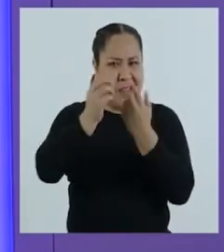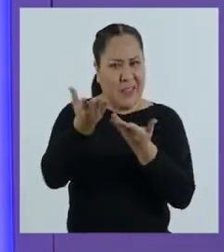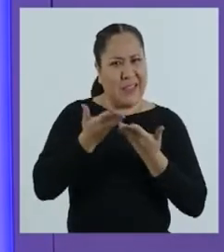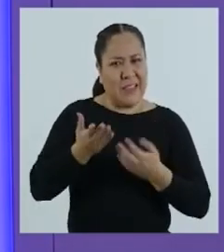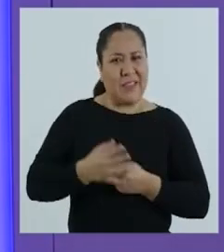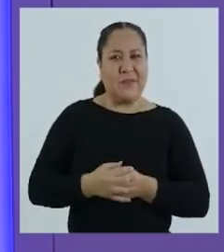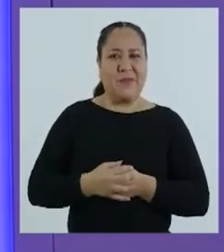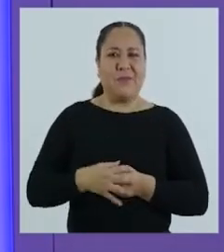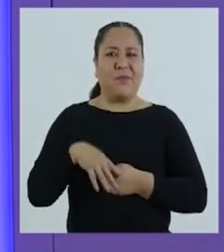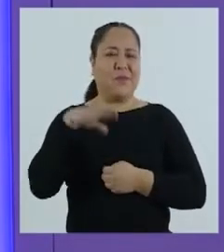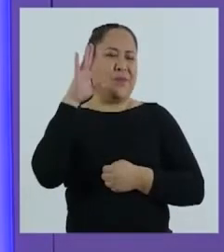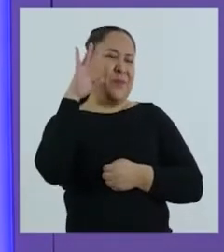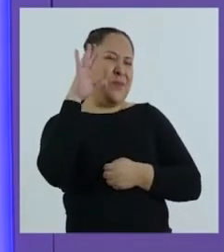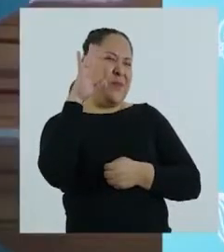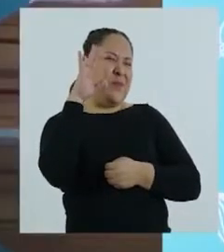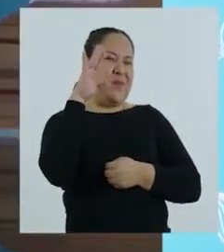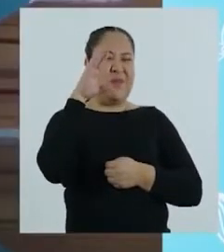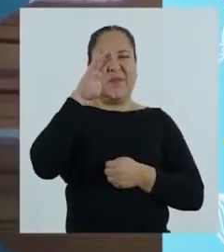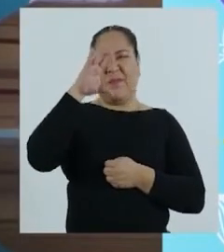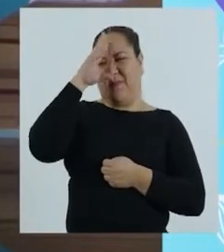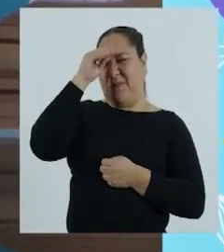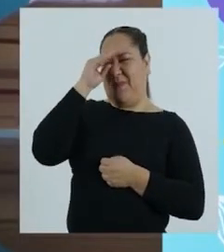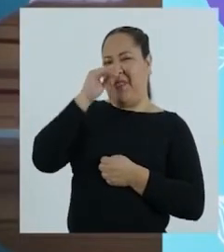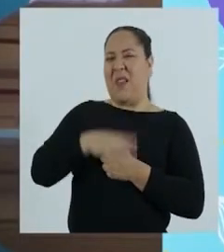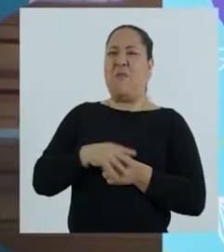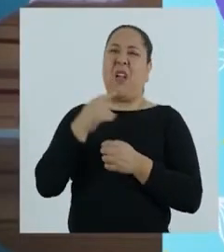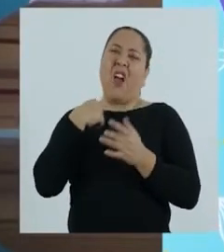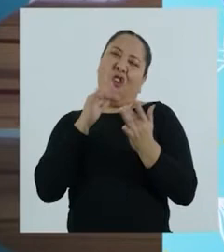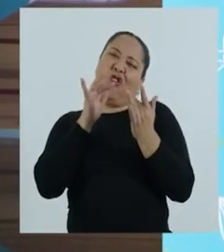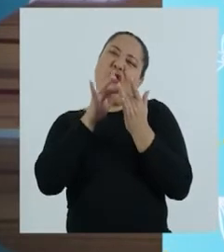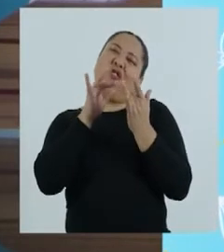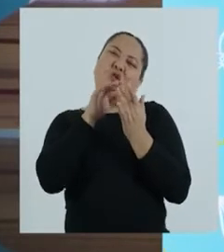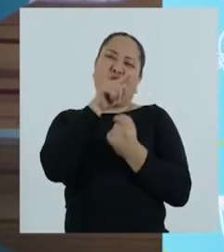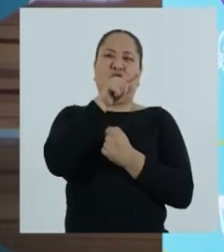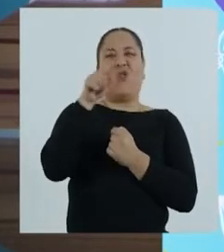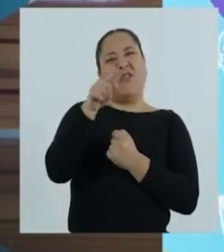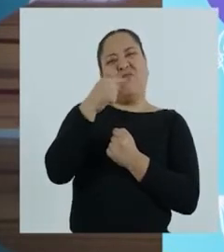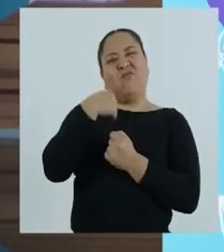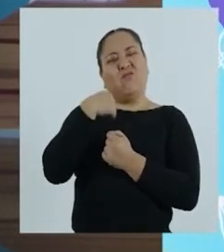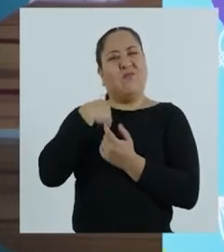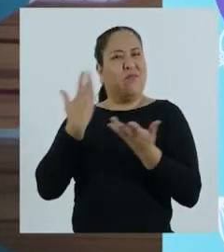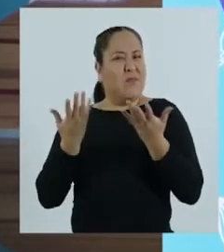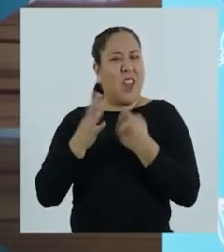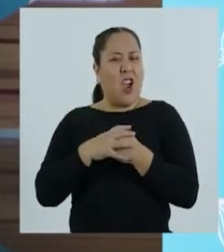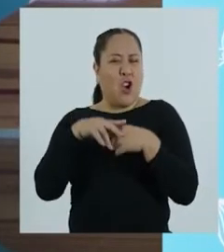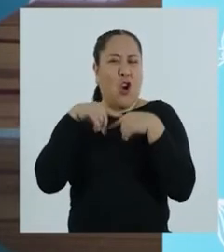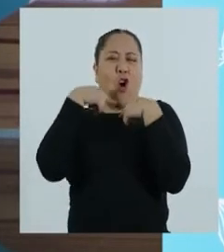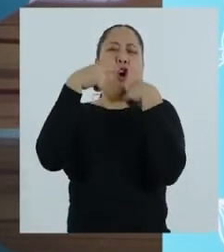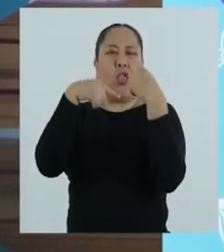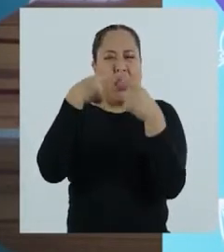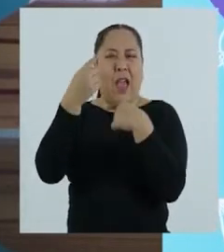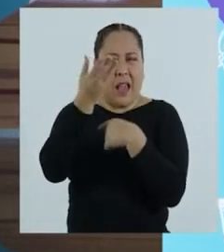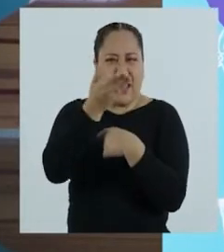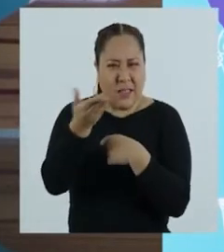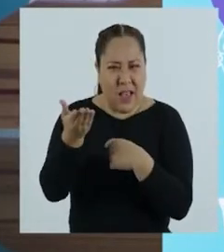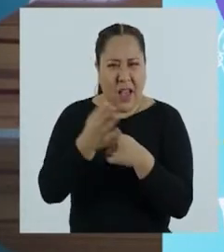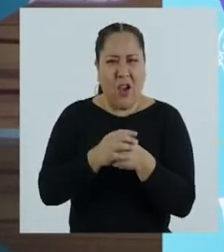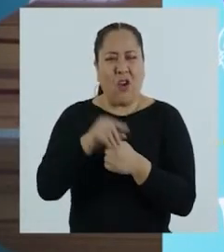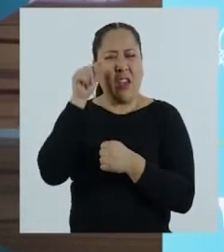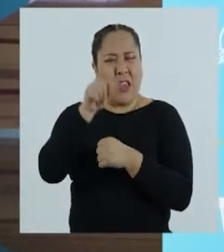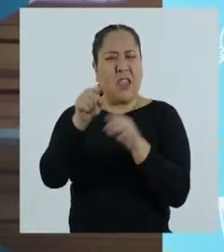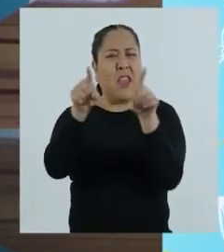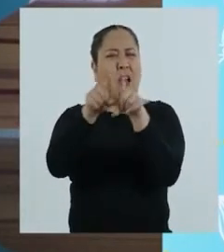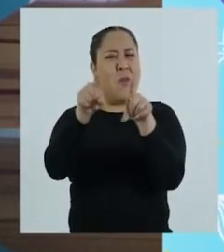decirnos. Hola, chicos. Me he contactado con ustedes porque tengo que contarles